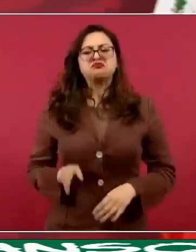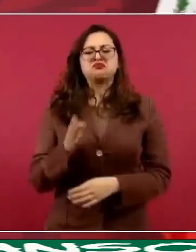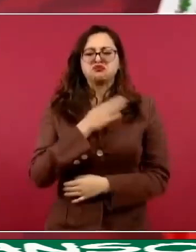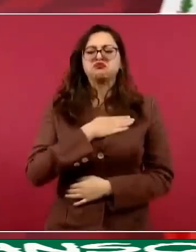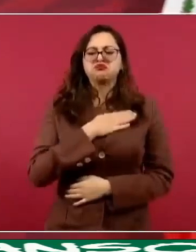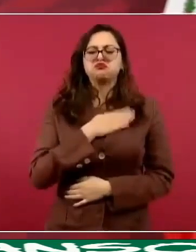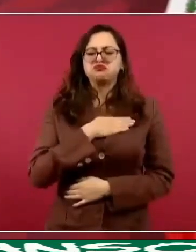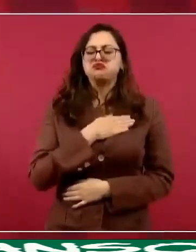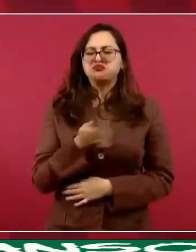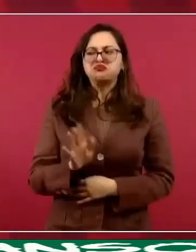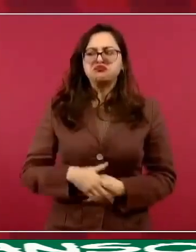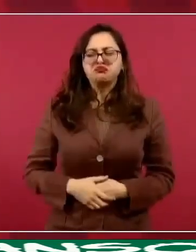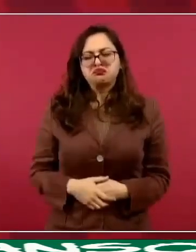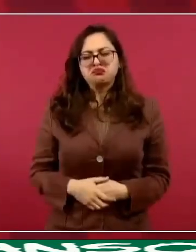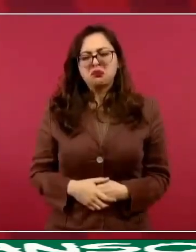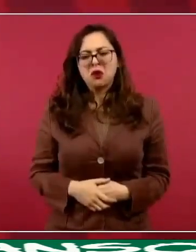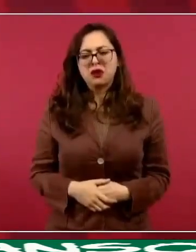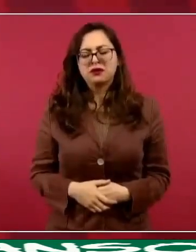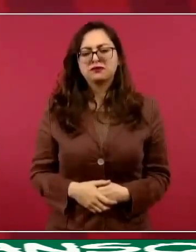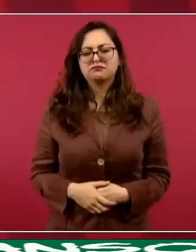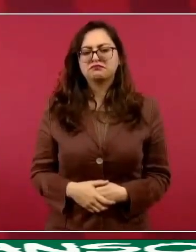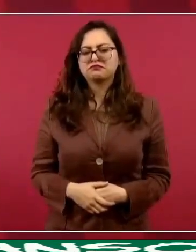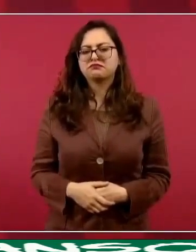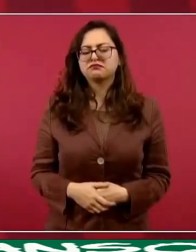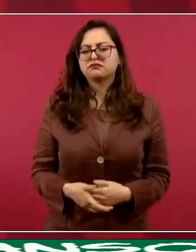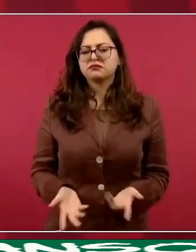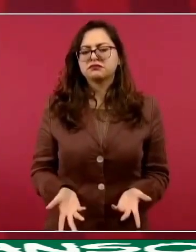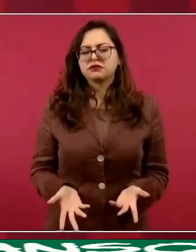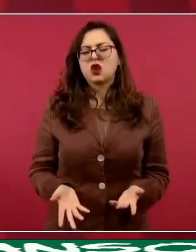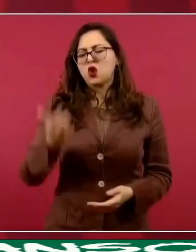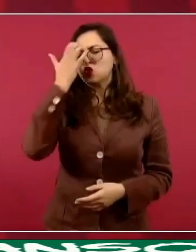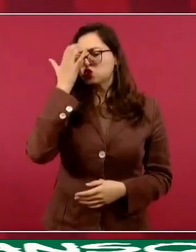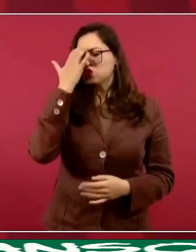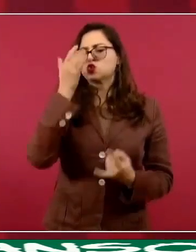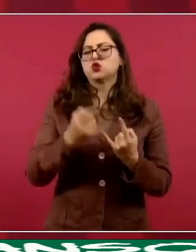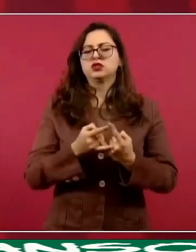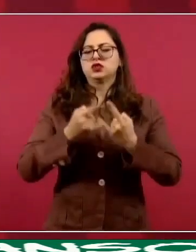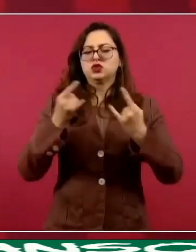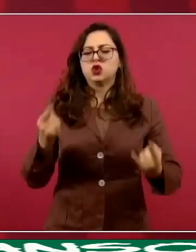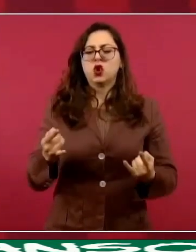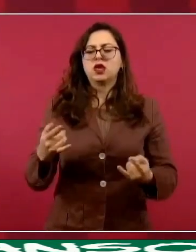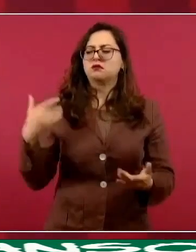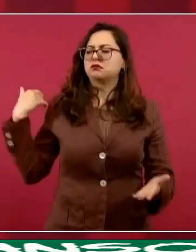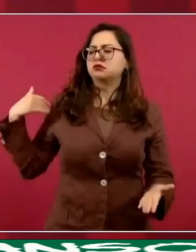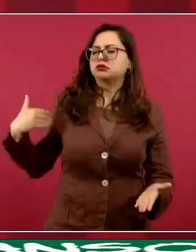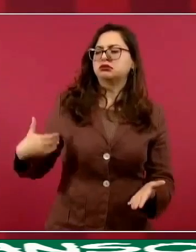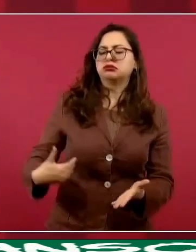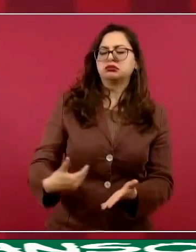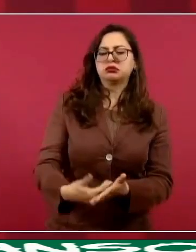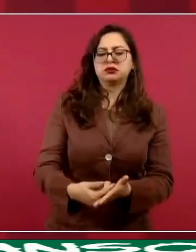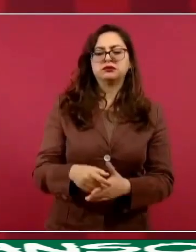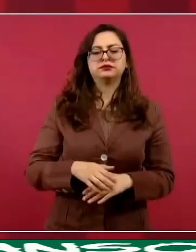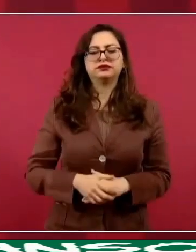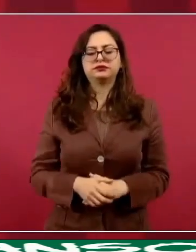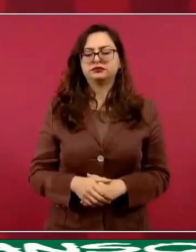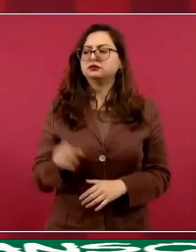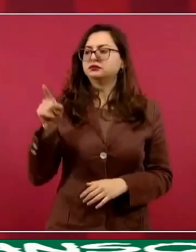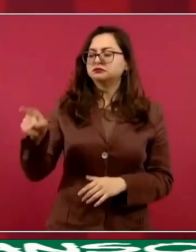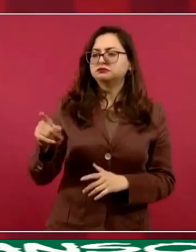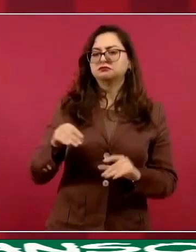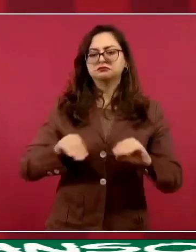tengo antecedentes de su actuación en Puerto Rico